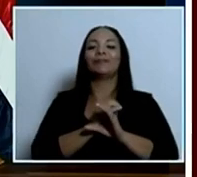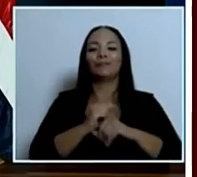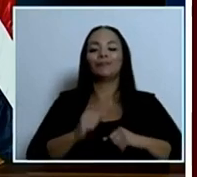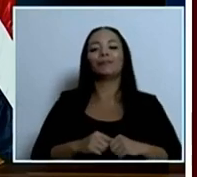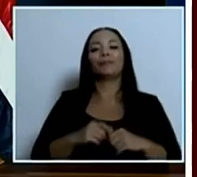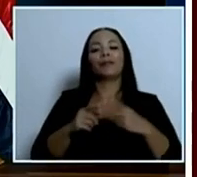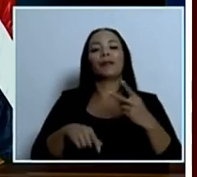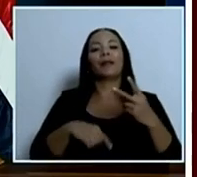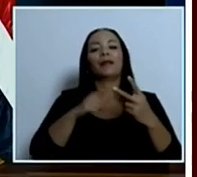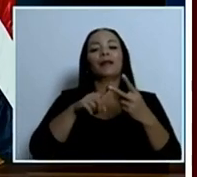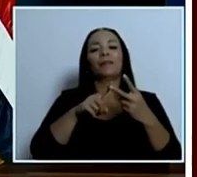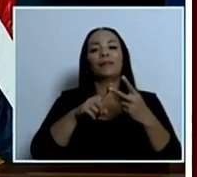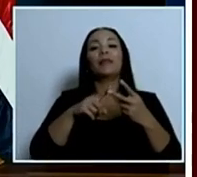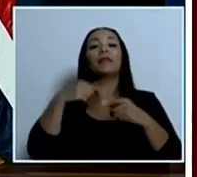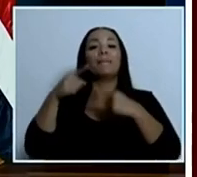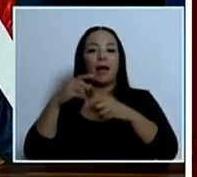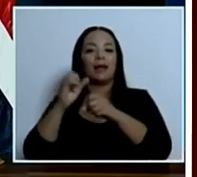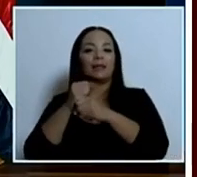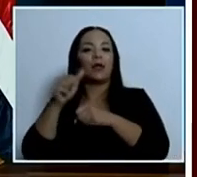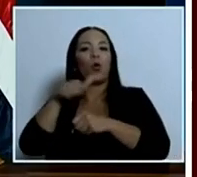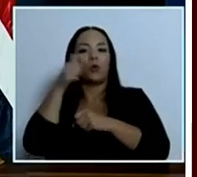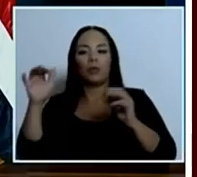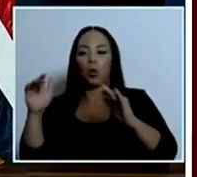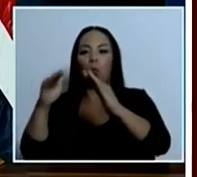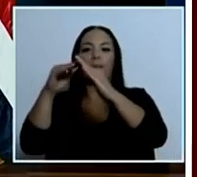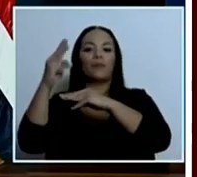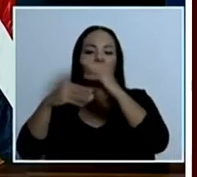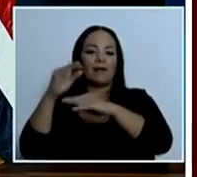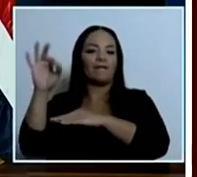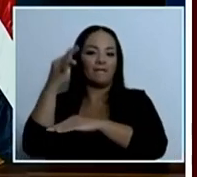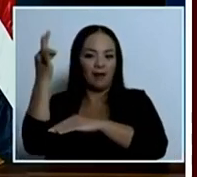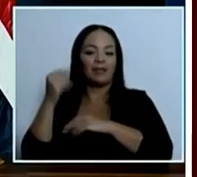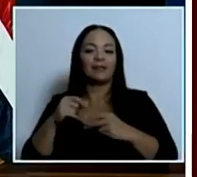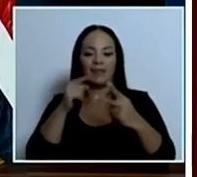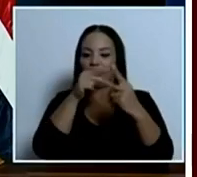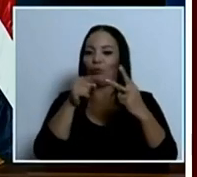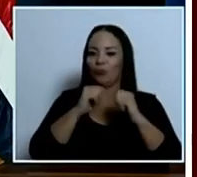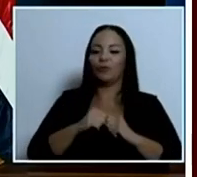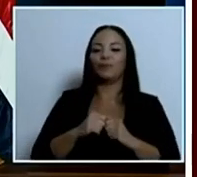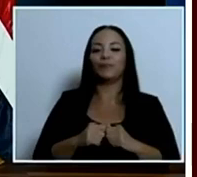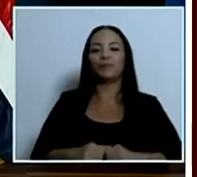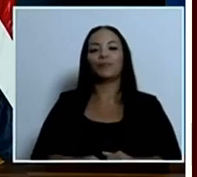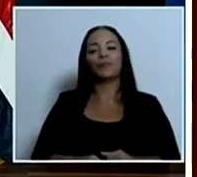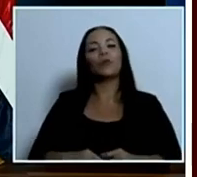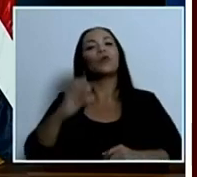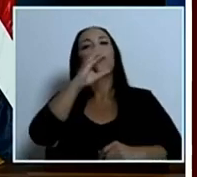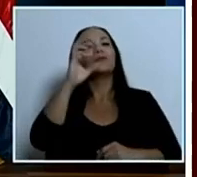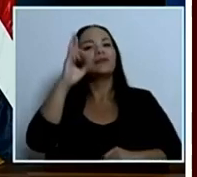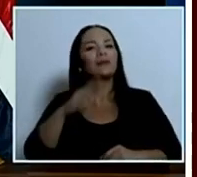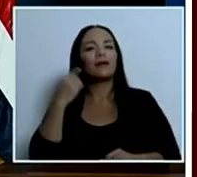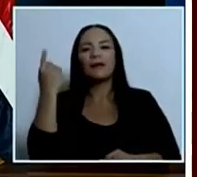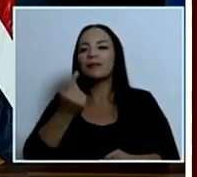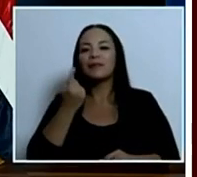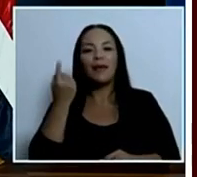también en Francia. De tal manera que Costa Rica siempre se ha